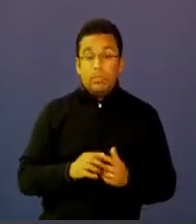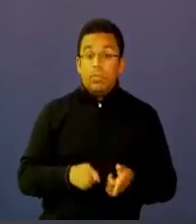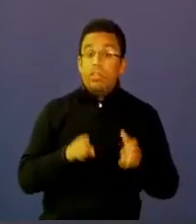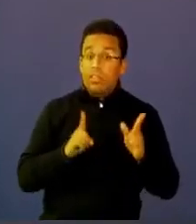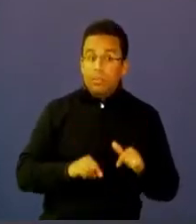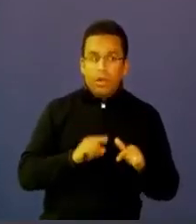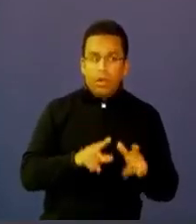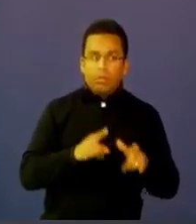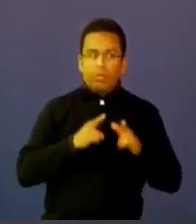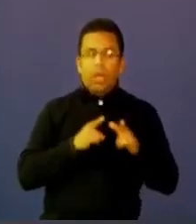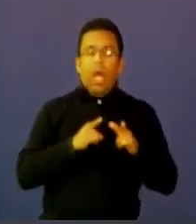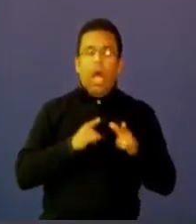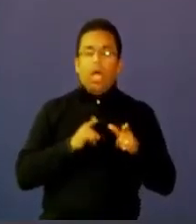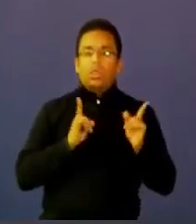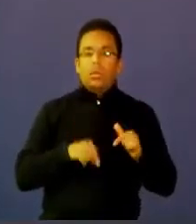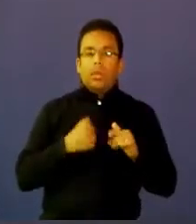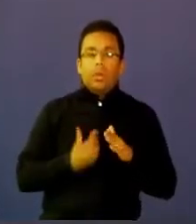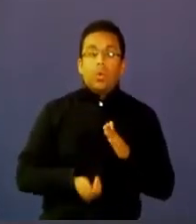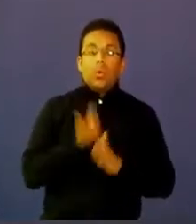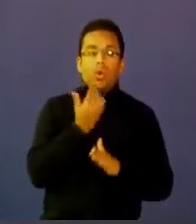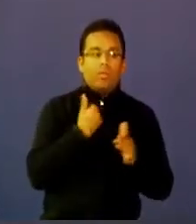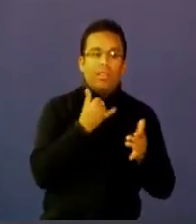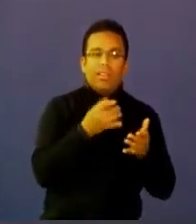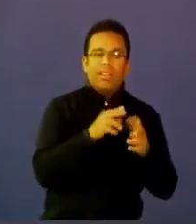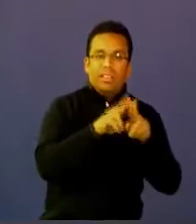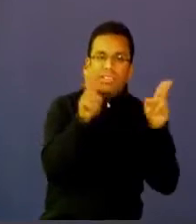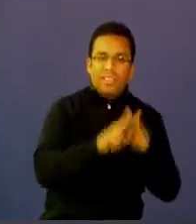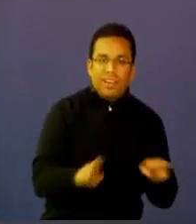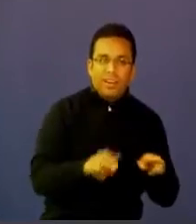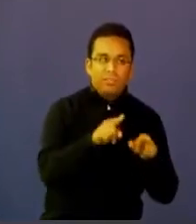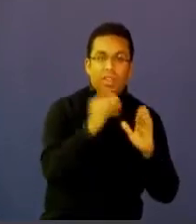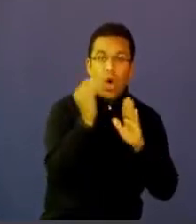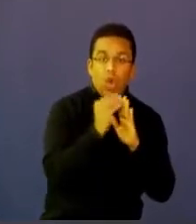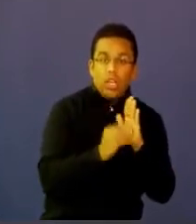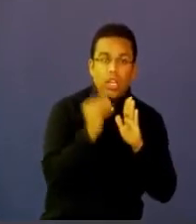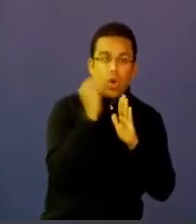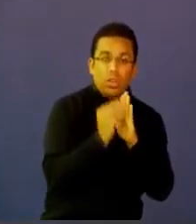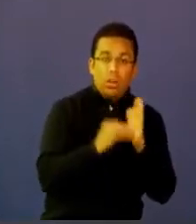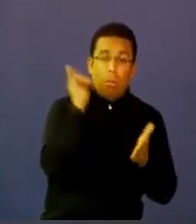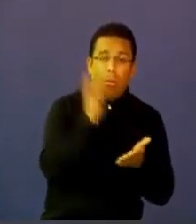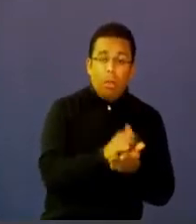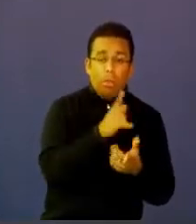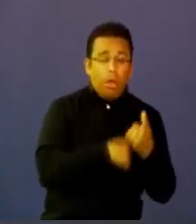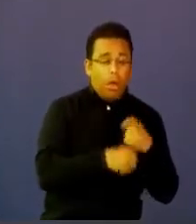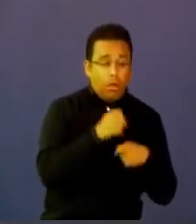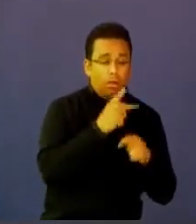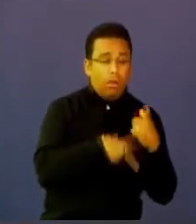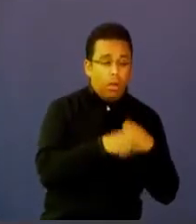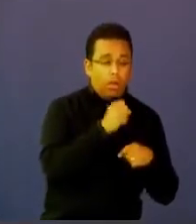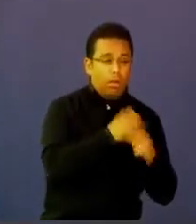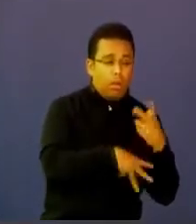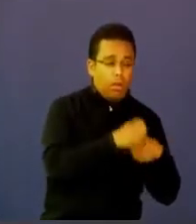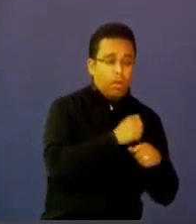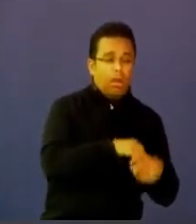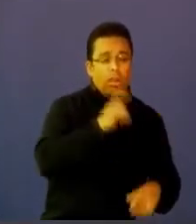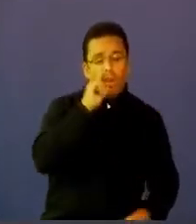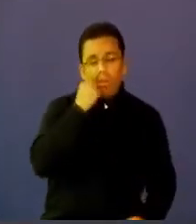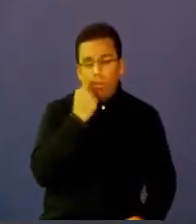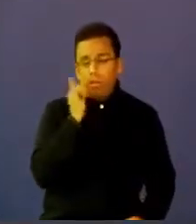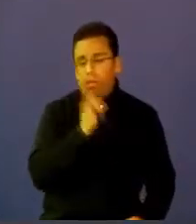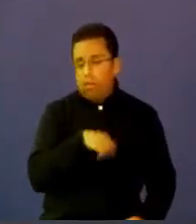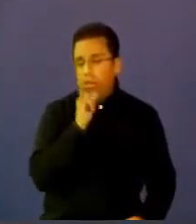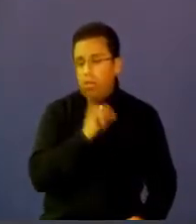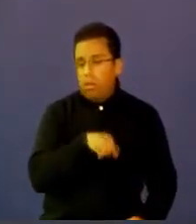consumo de nuevos tipos de contenidos en línea. No son los mismos contenidos de hace unos años, un poco aburridos, sosos,